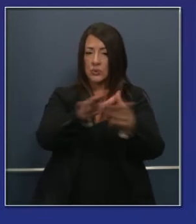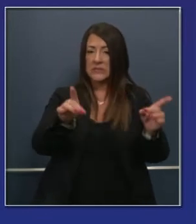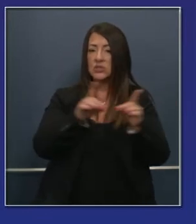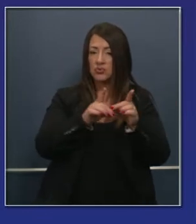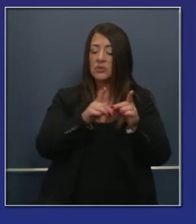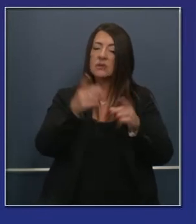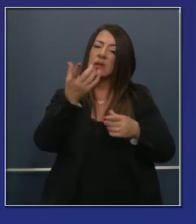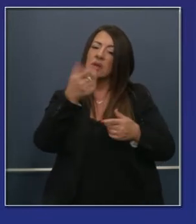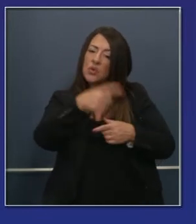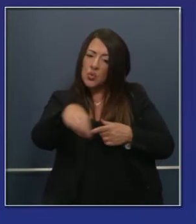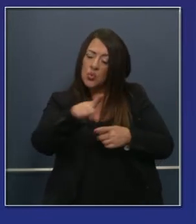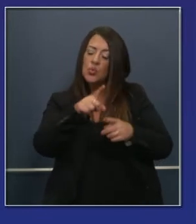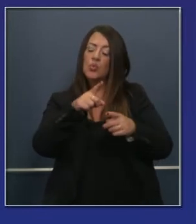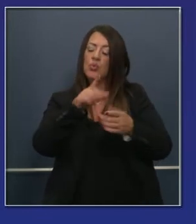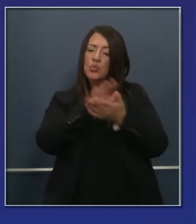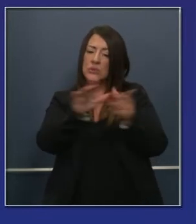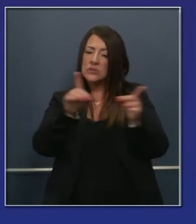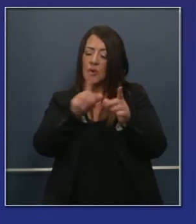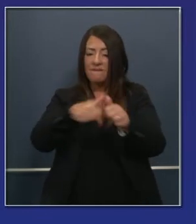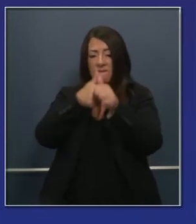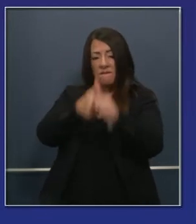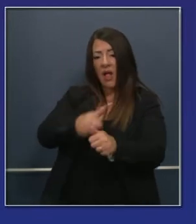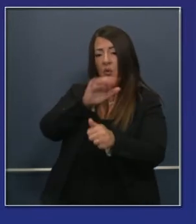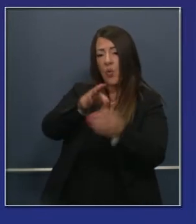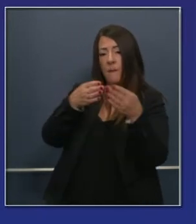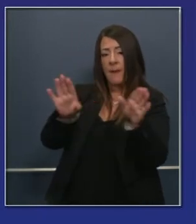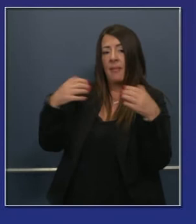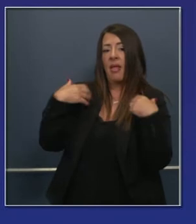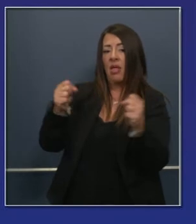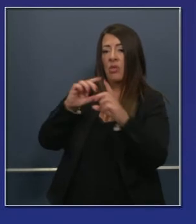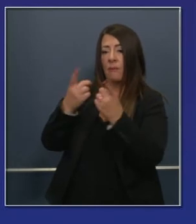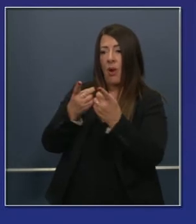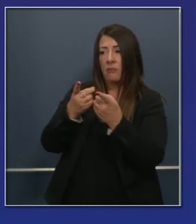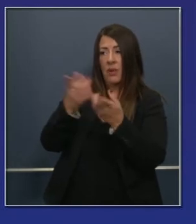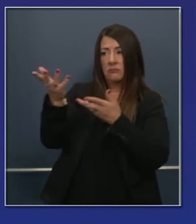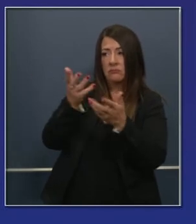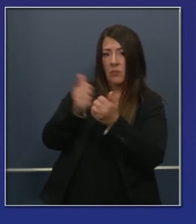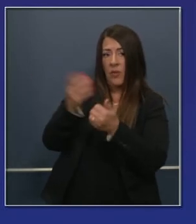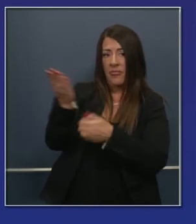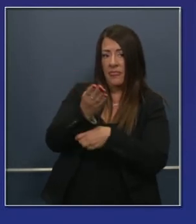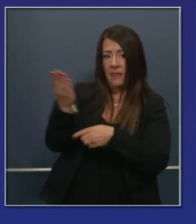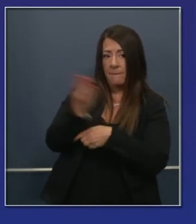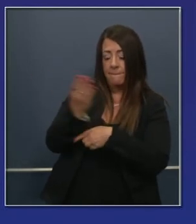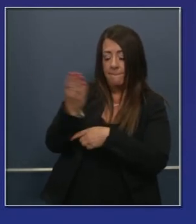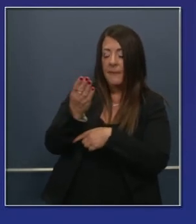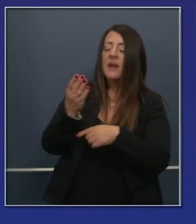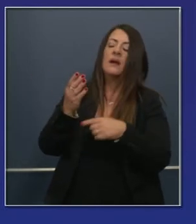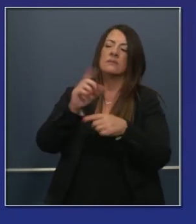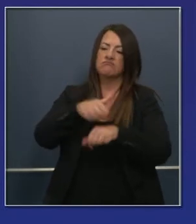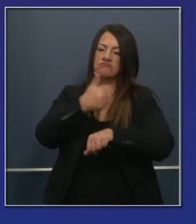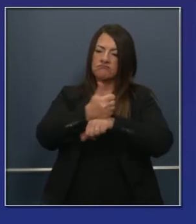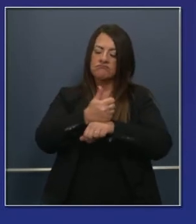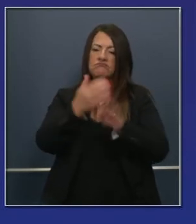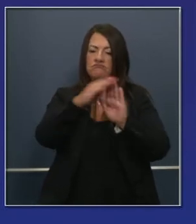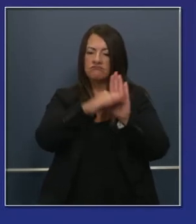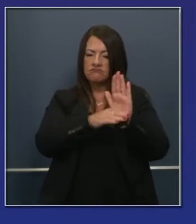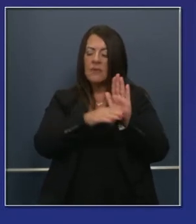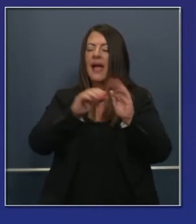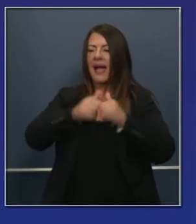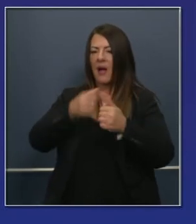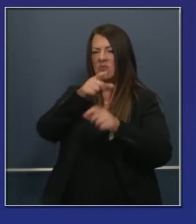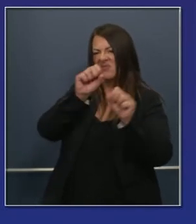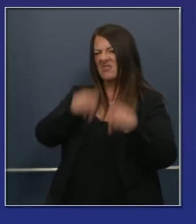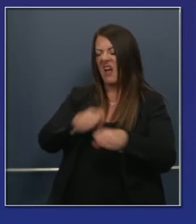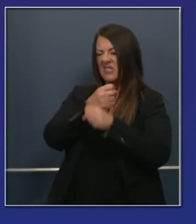escolares, en colaboración con el Departamento de Salud Pública local, de tener estos grupos pequeños